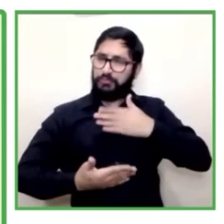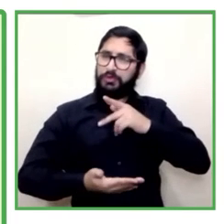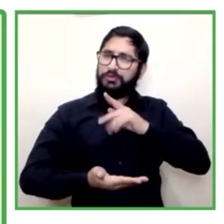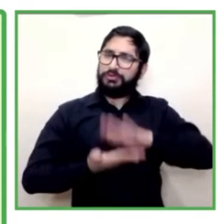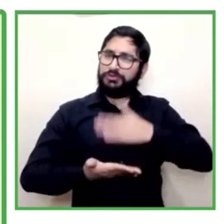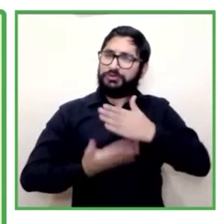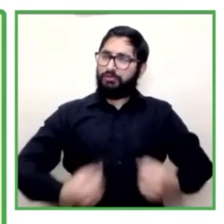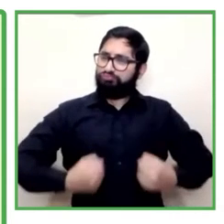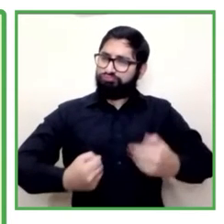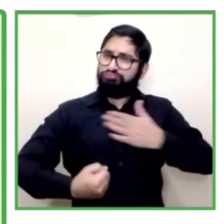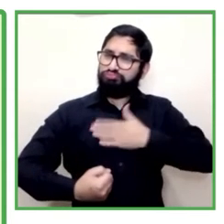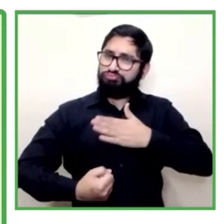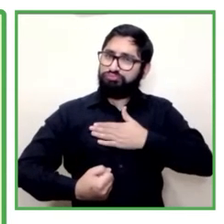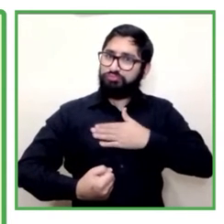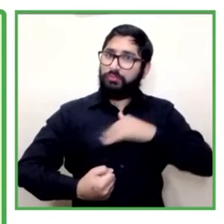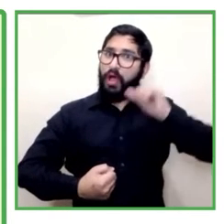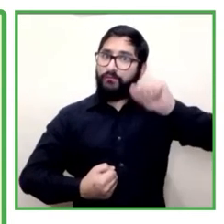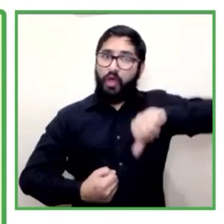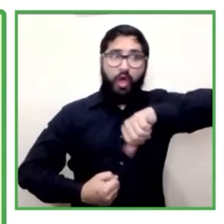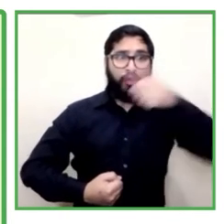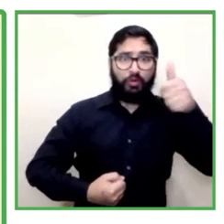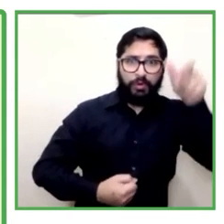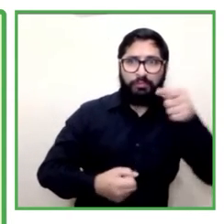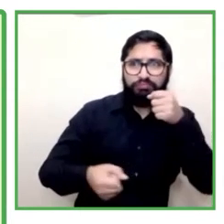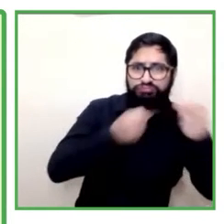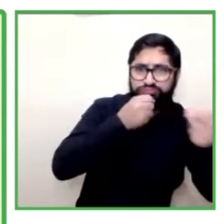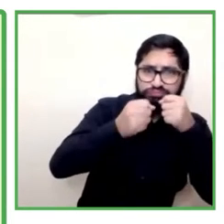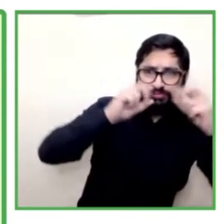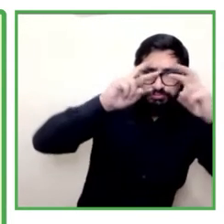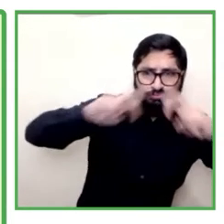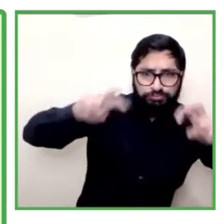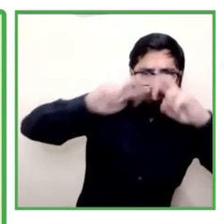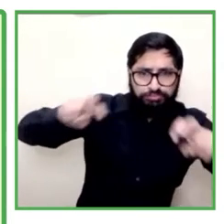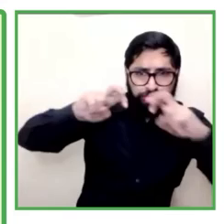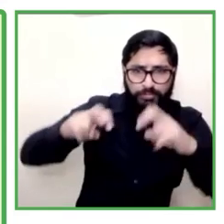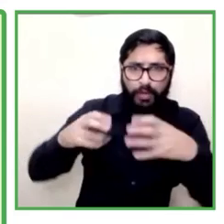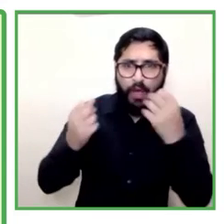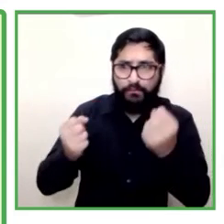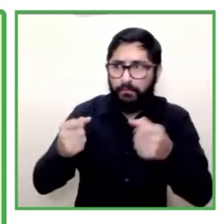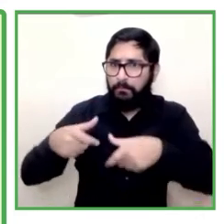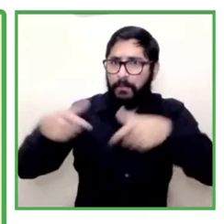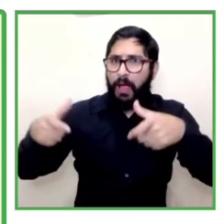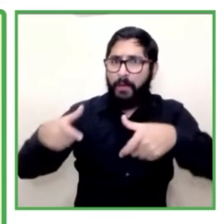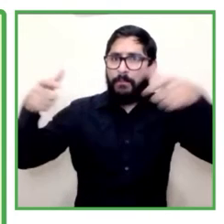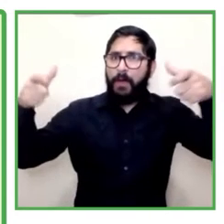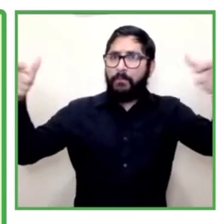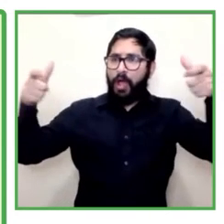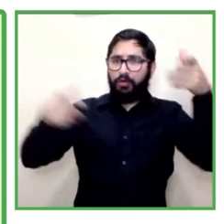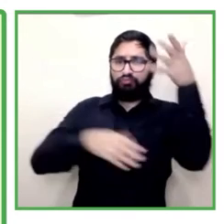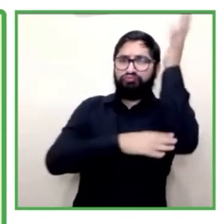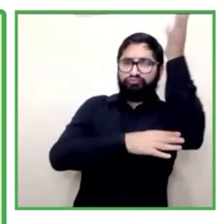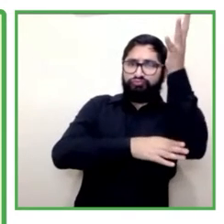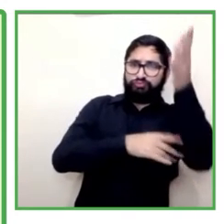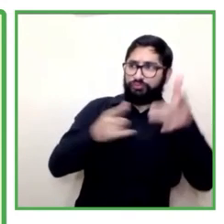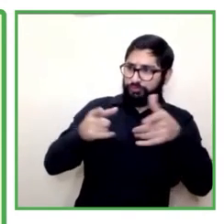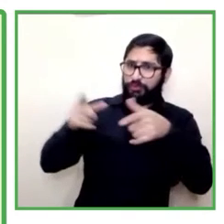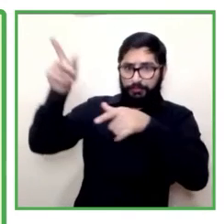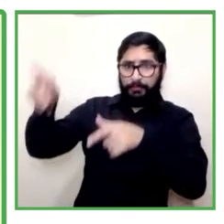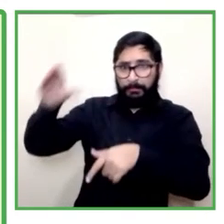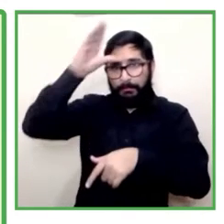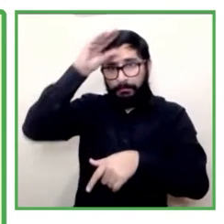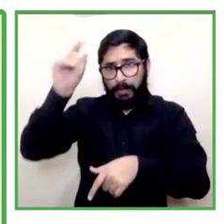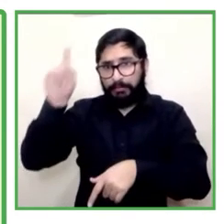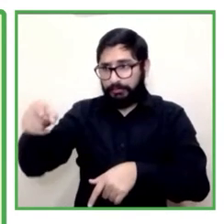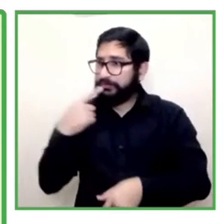sexualidad, cuando Freud le dijo, amigo mío, cualquier persona capaz de amar y trabajar, y eso